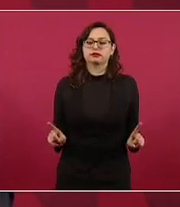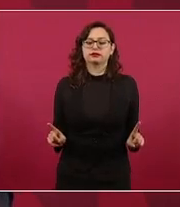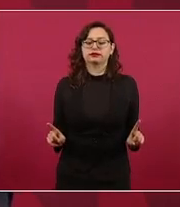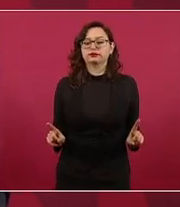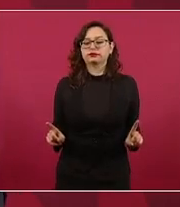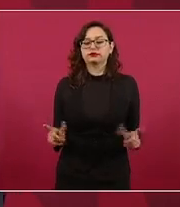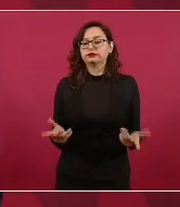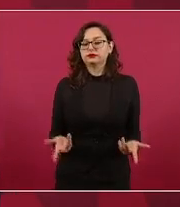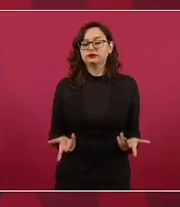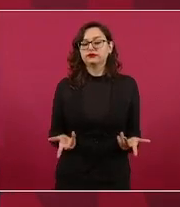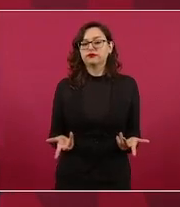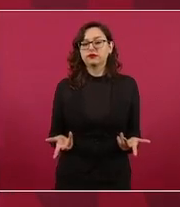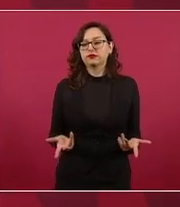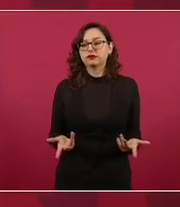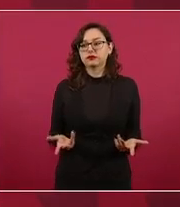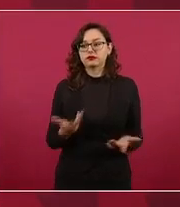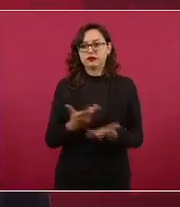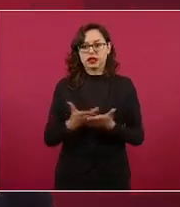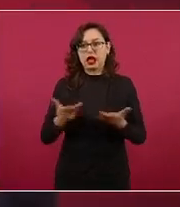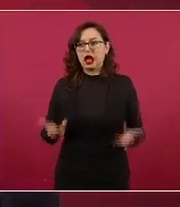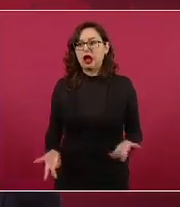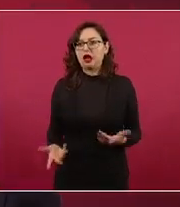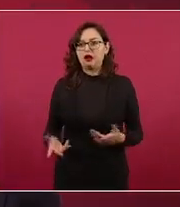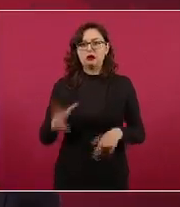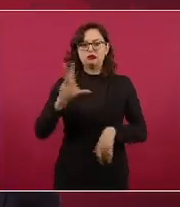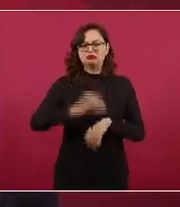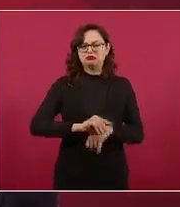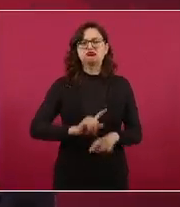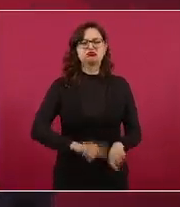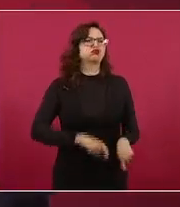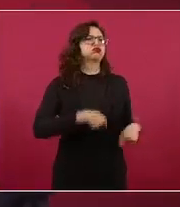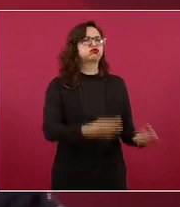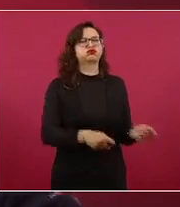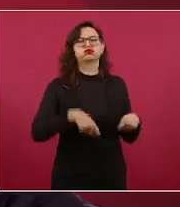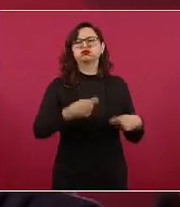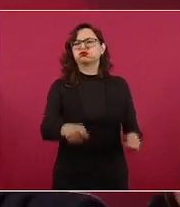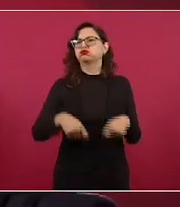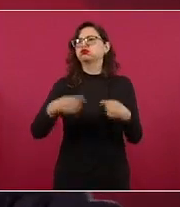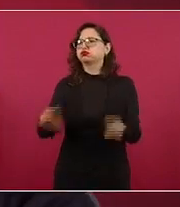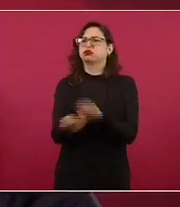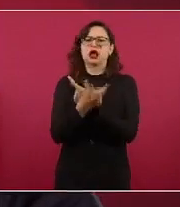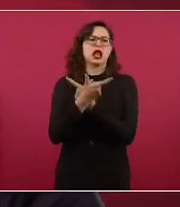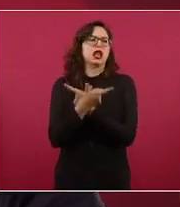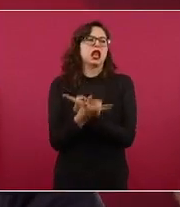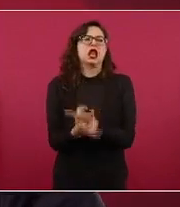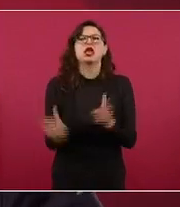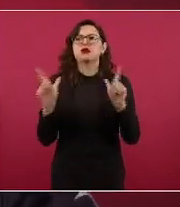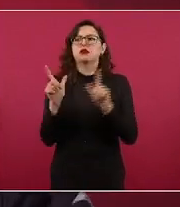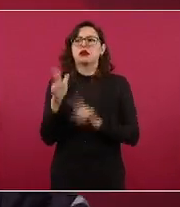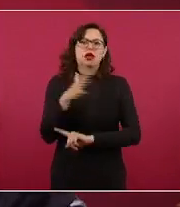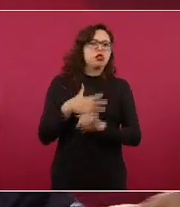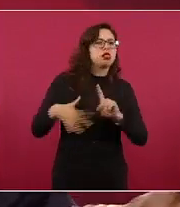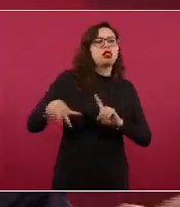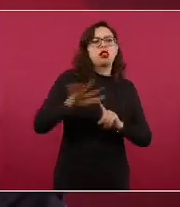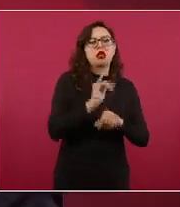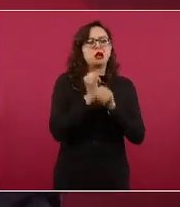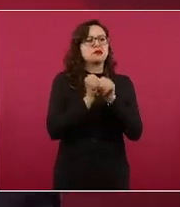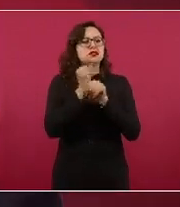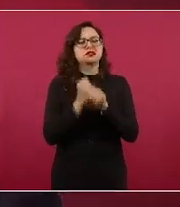dar permisos a diestra y siniestra sin tomar en cuenta los recursos